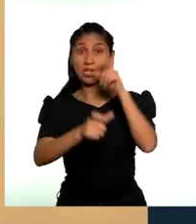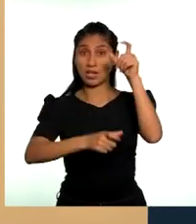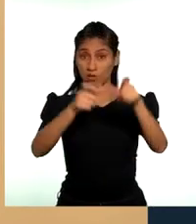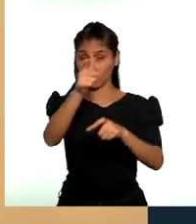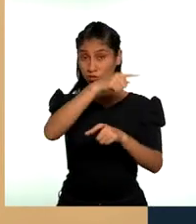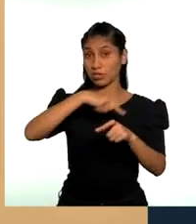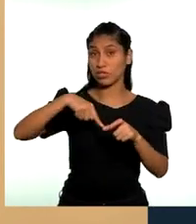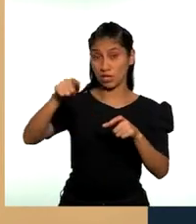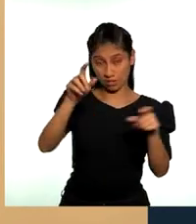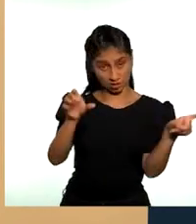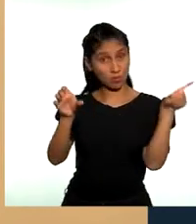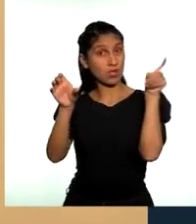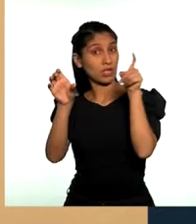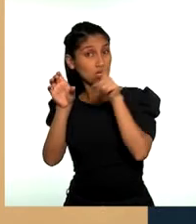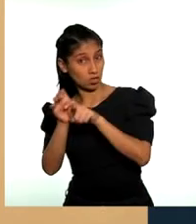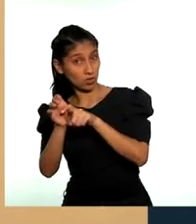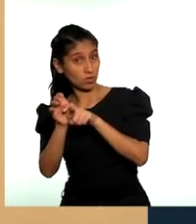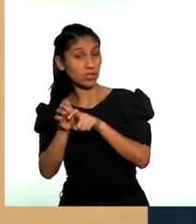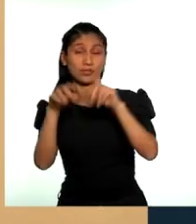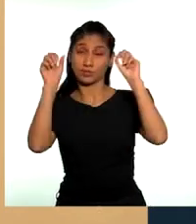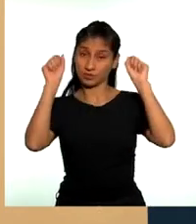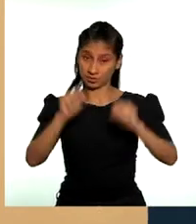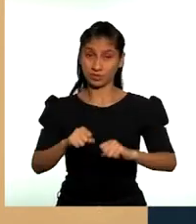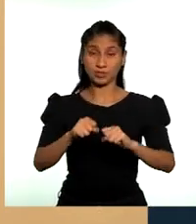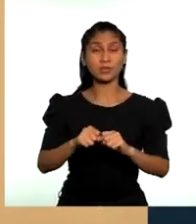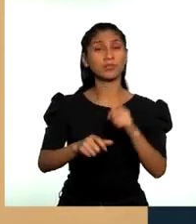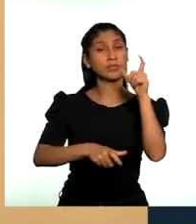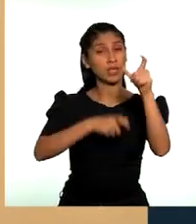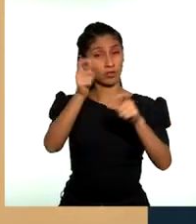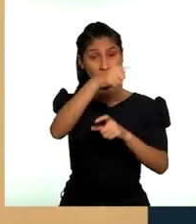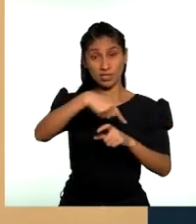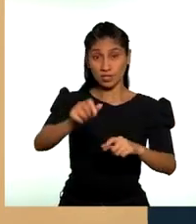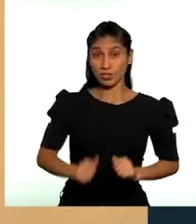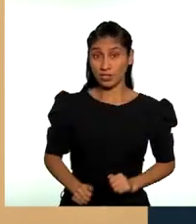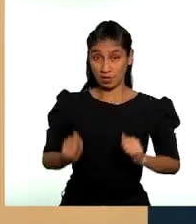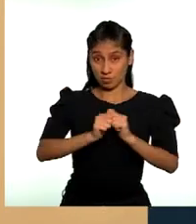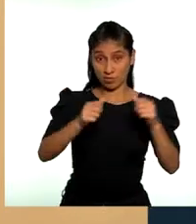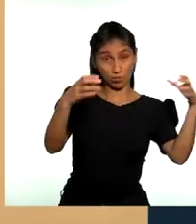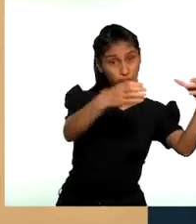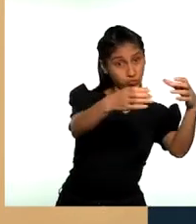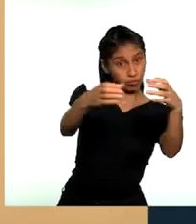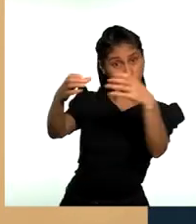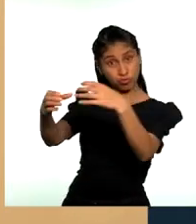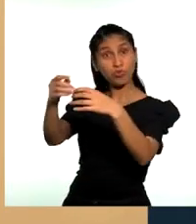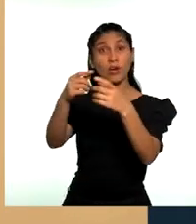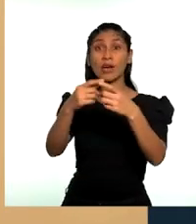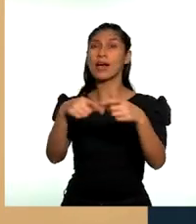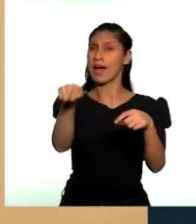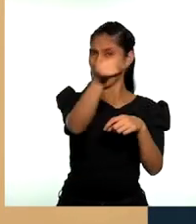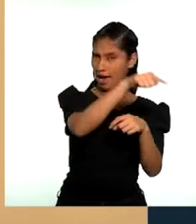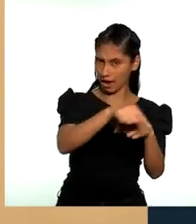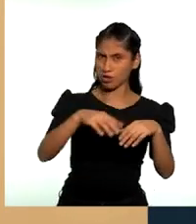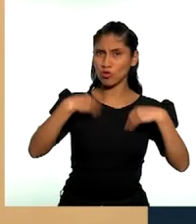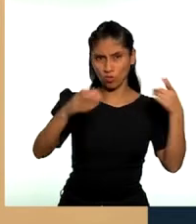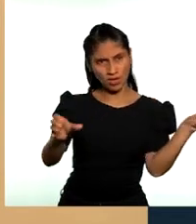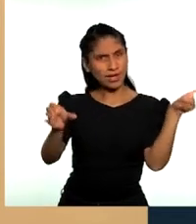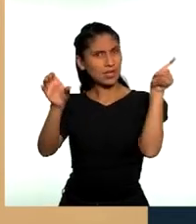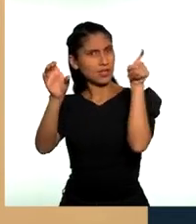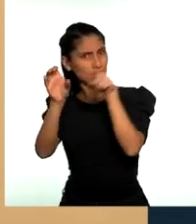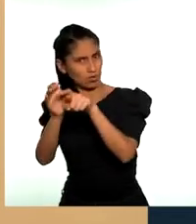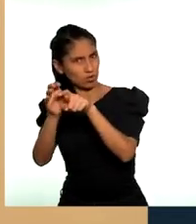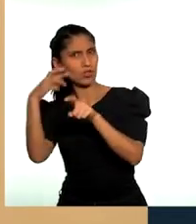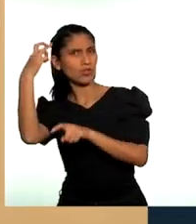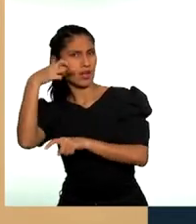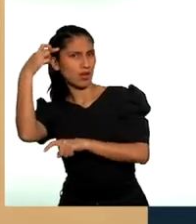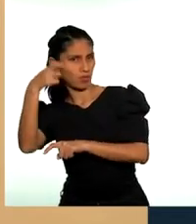representantes de comunidades nativas para proponer una lista para las elecciones regionales.